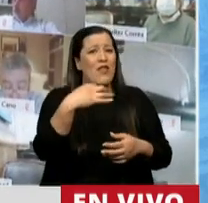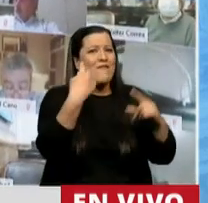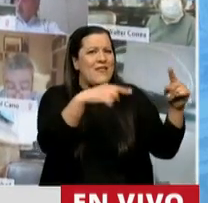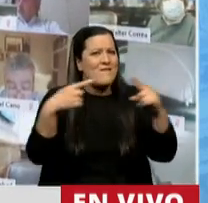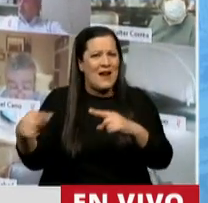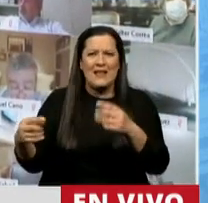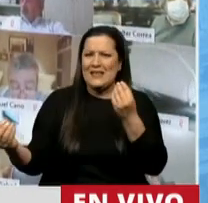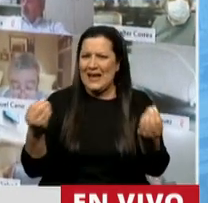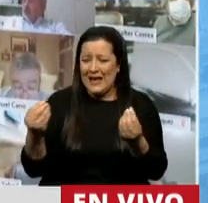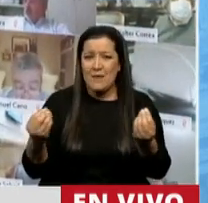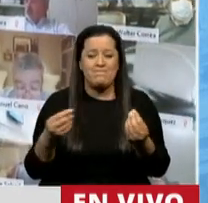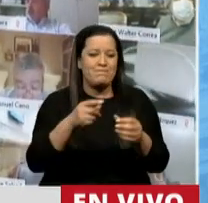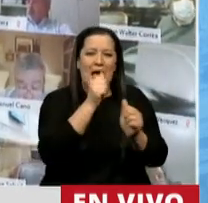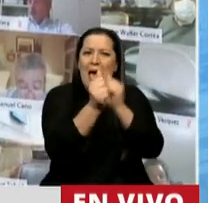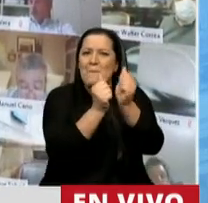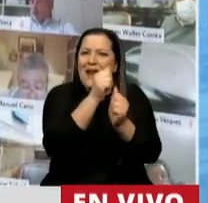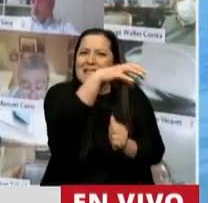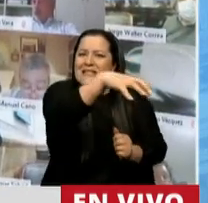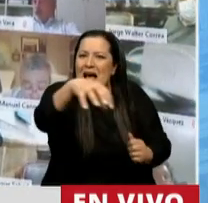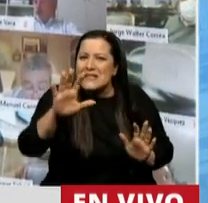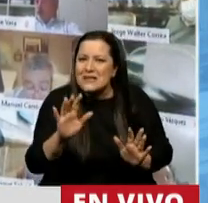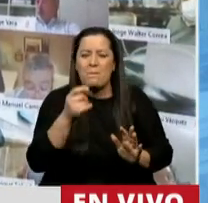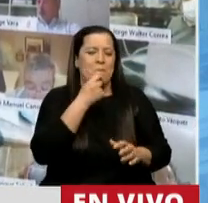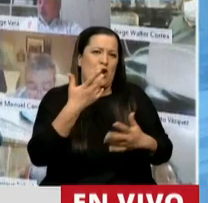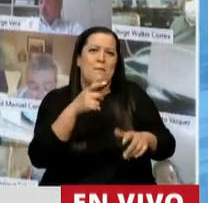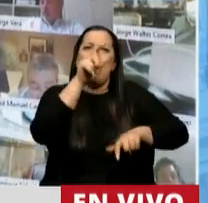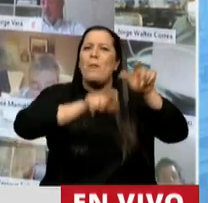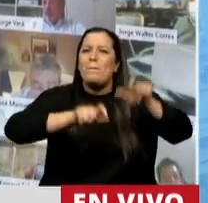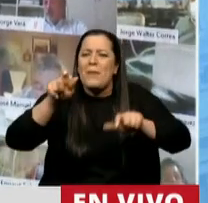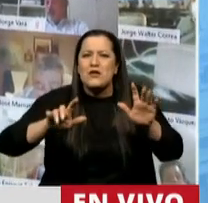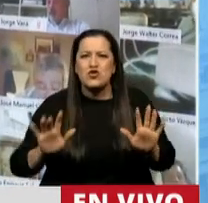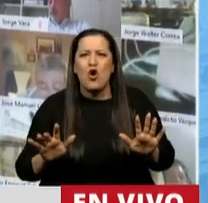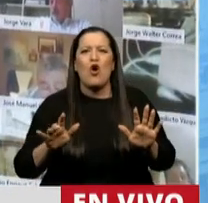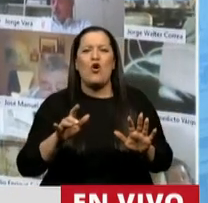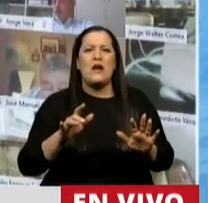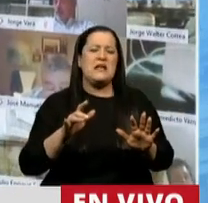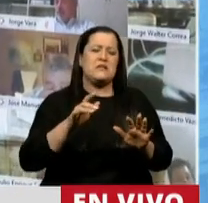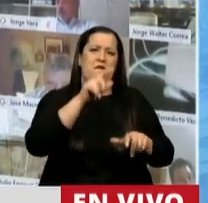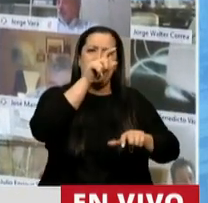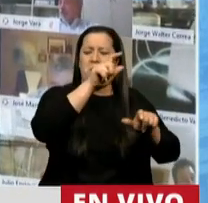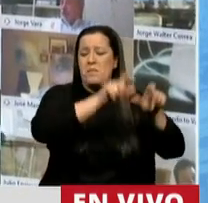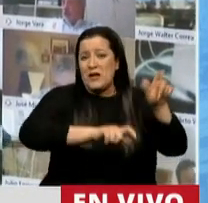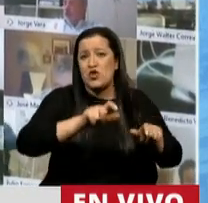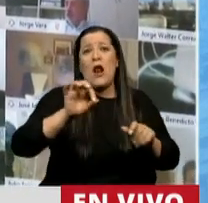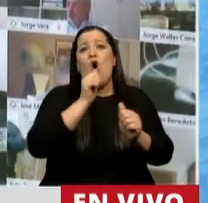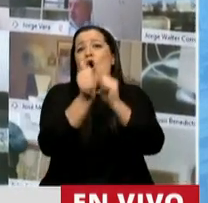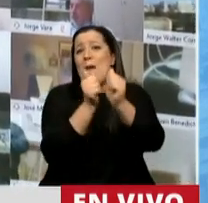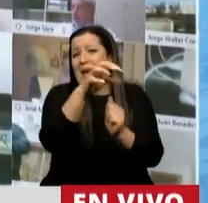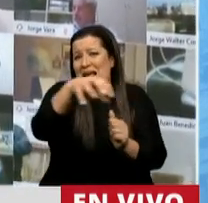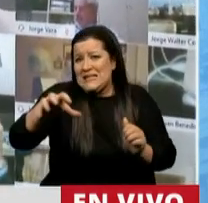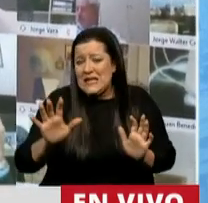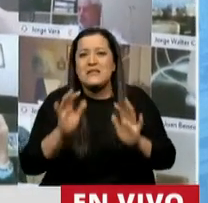empresas, a aquellas personas humanas y jurídicas que tienen